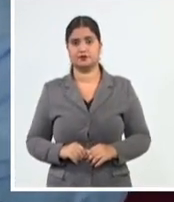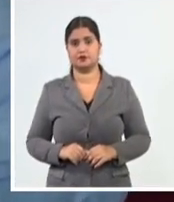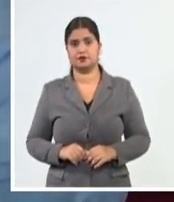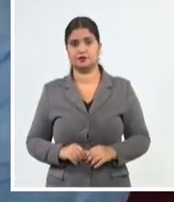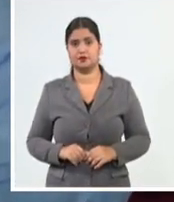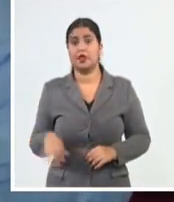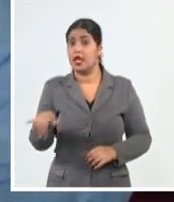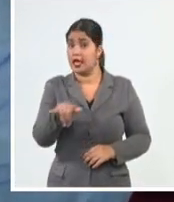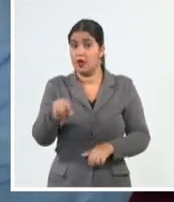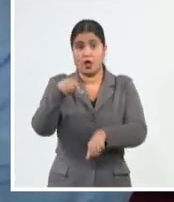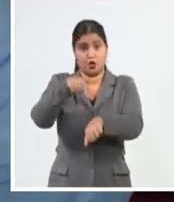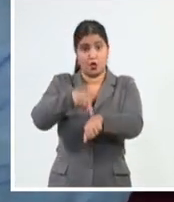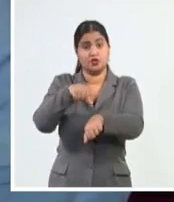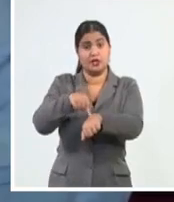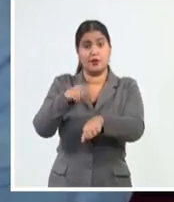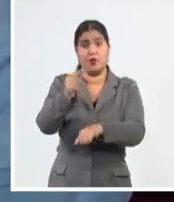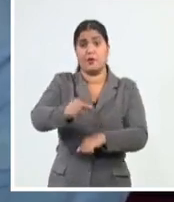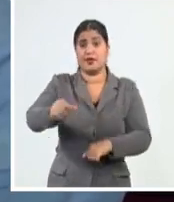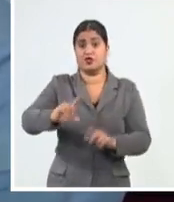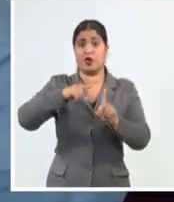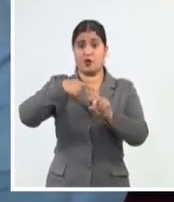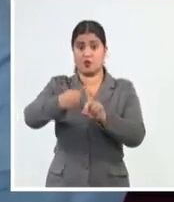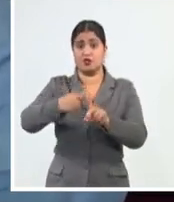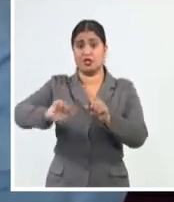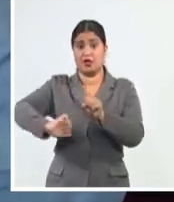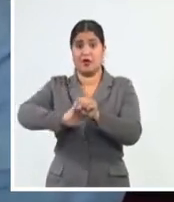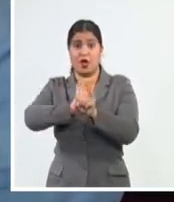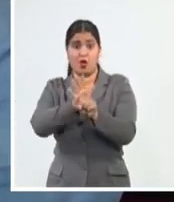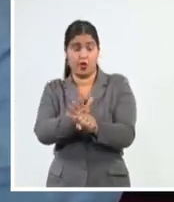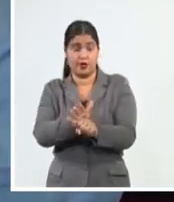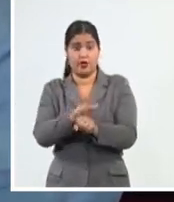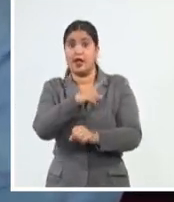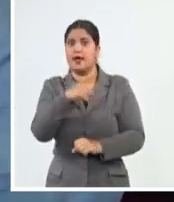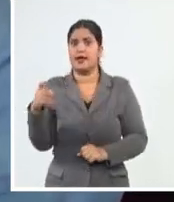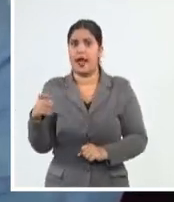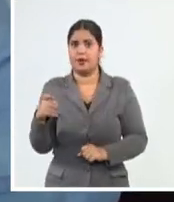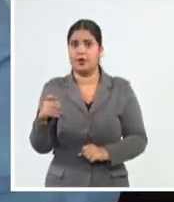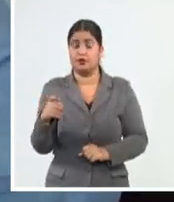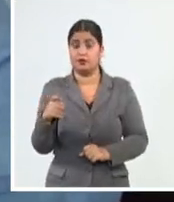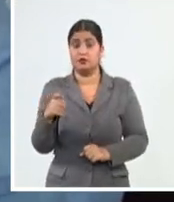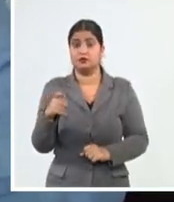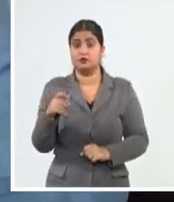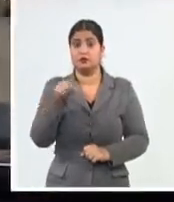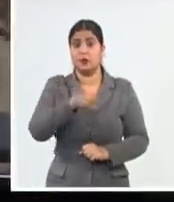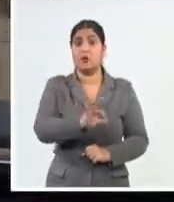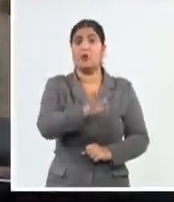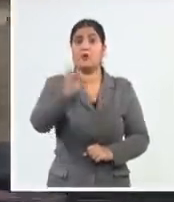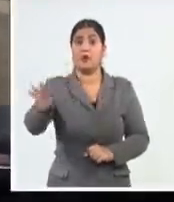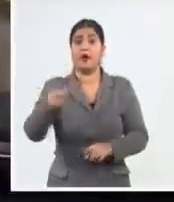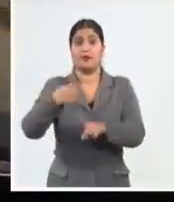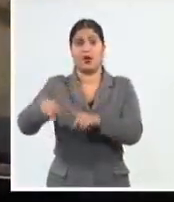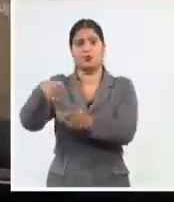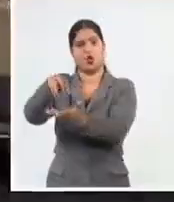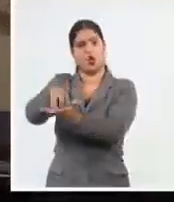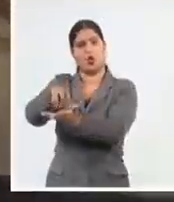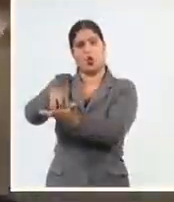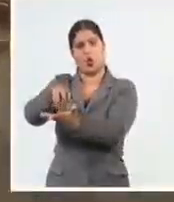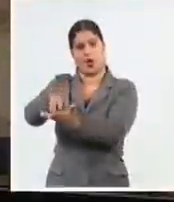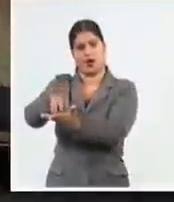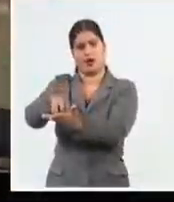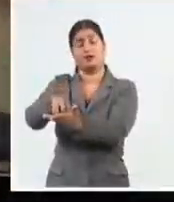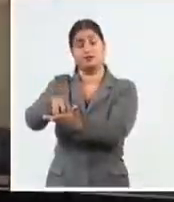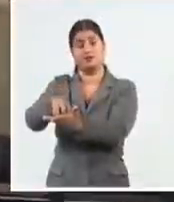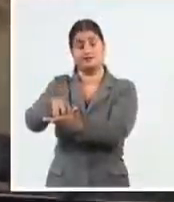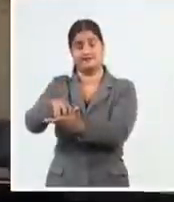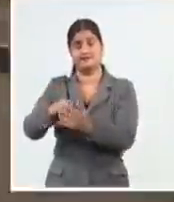sospechosos. Pudiéramos decir un ingreso oportuno. Hay que reducir la movilidad del municipio. Todavía es perceptible la